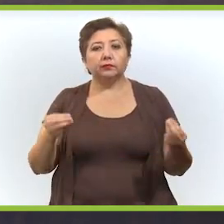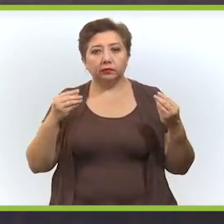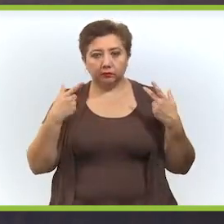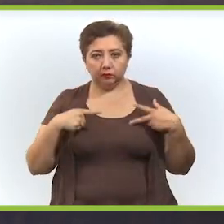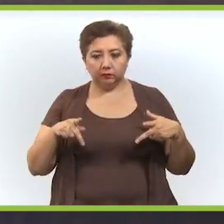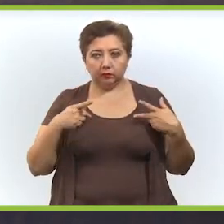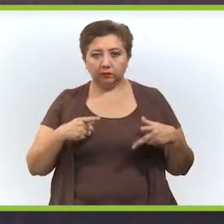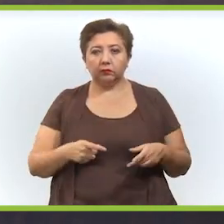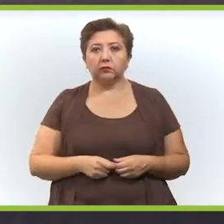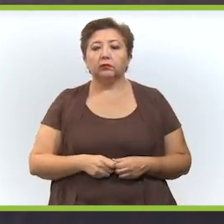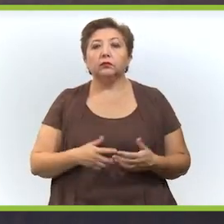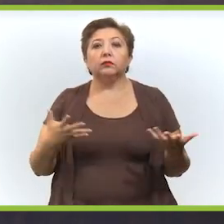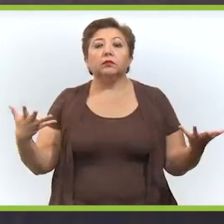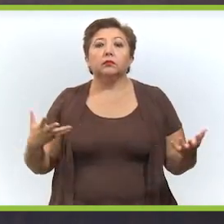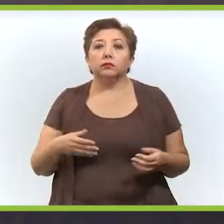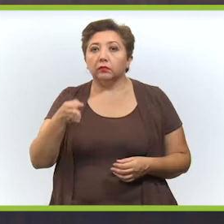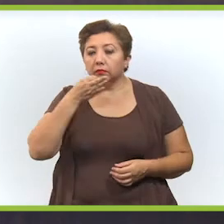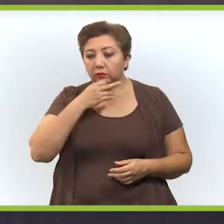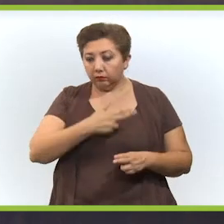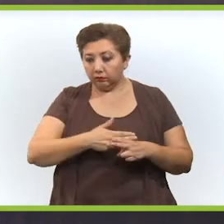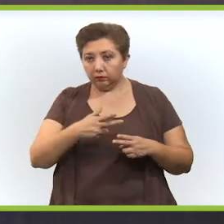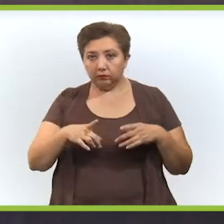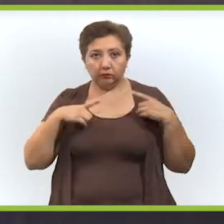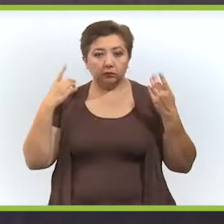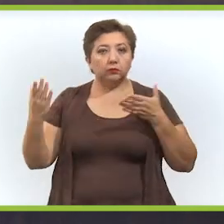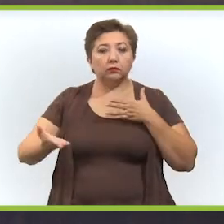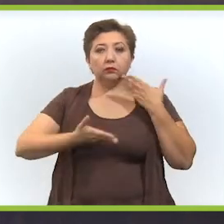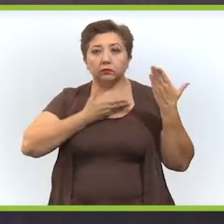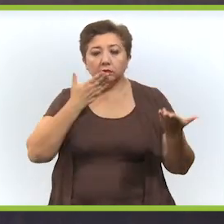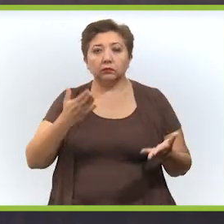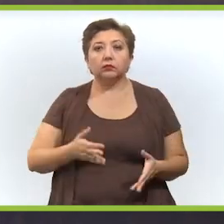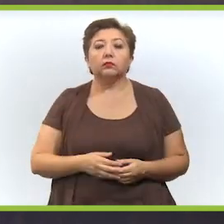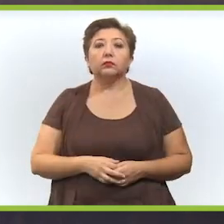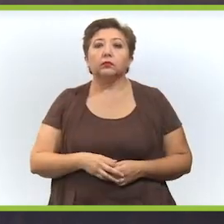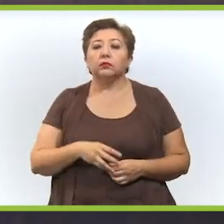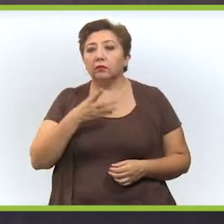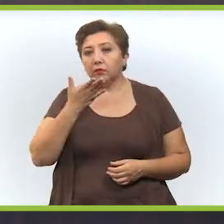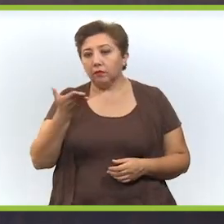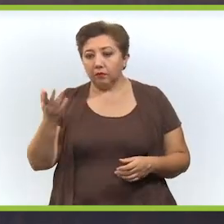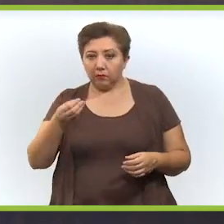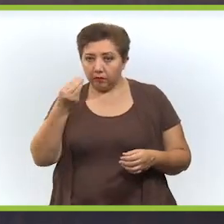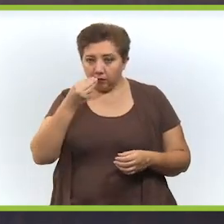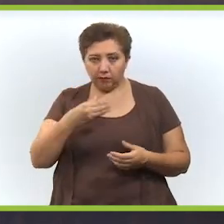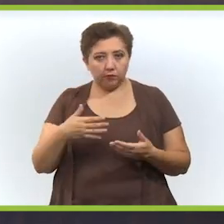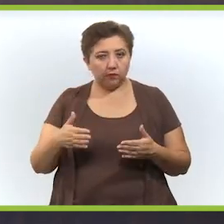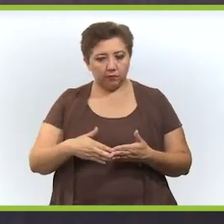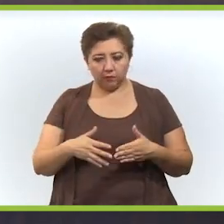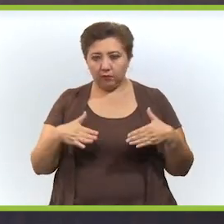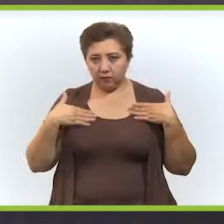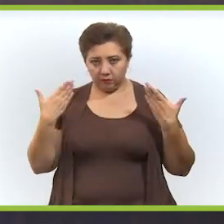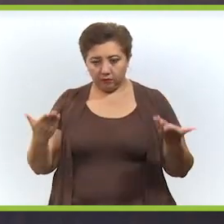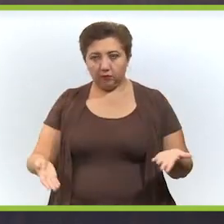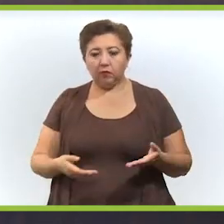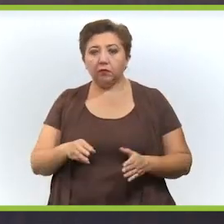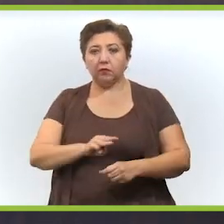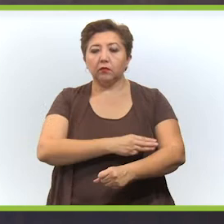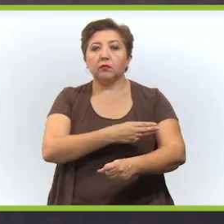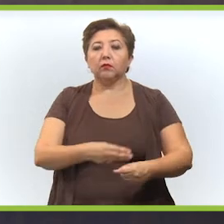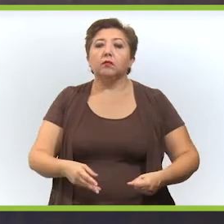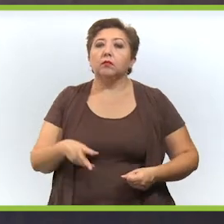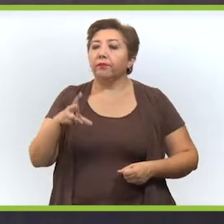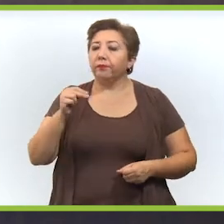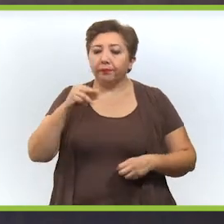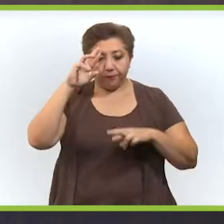servicio, como son los banqueteros, los que rentan sillas, los que ponen la música, etc., no han respetado los protocolos. Lo máximo eran 100